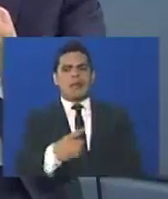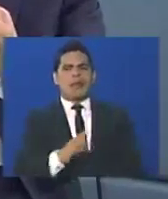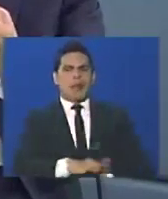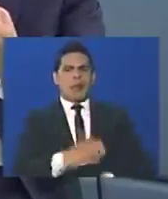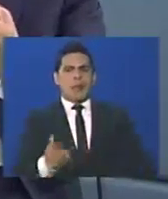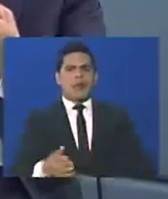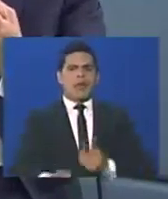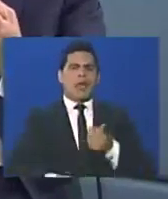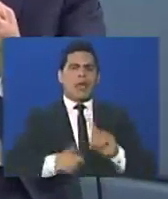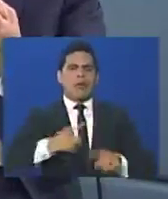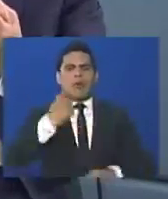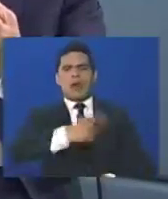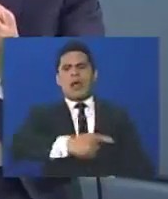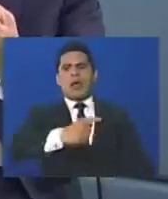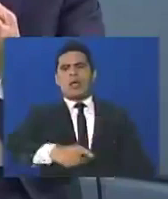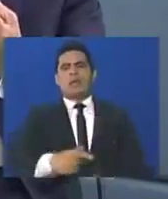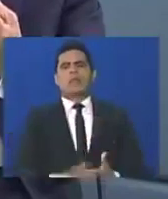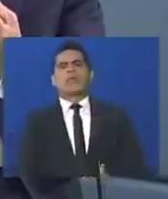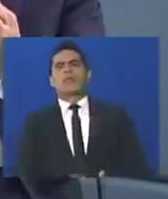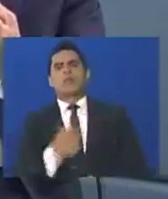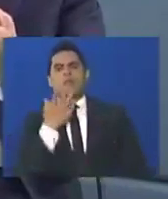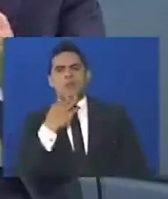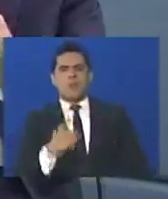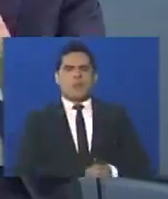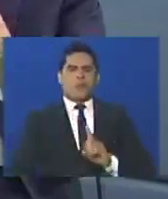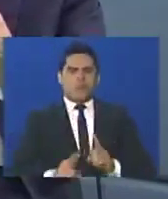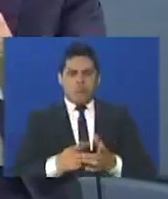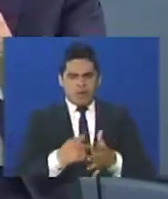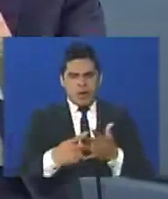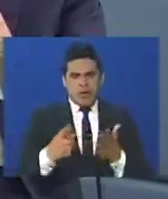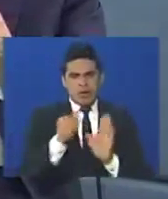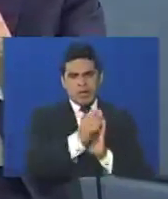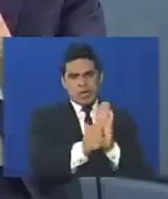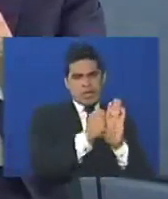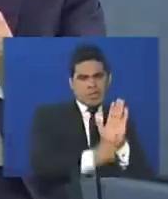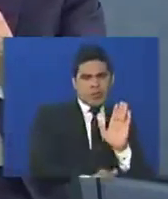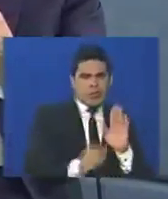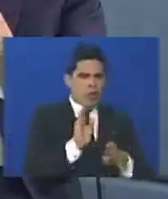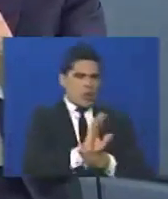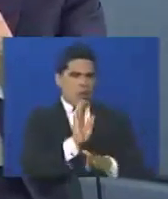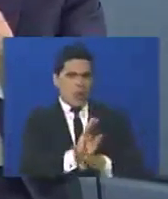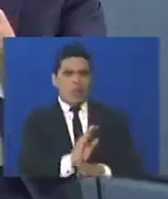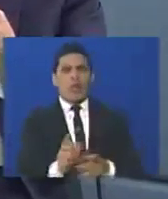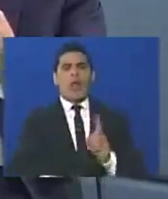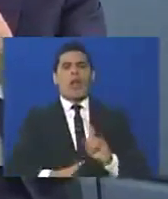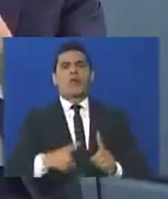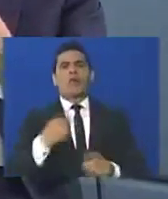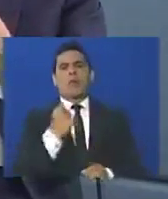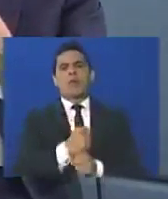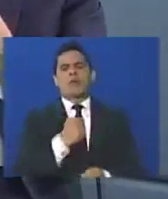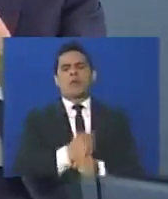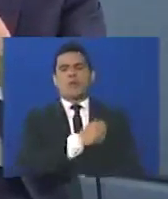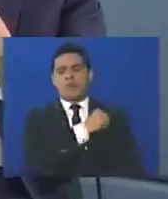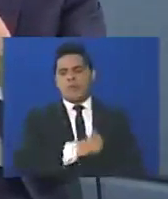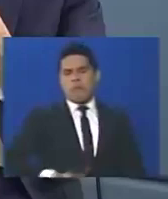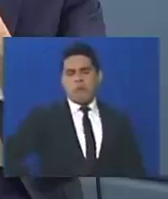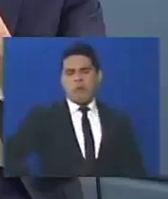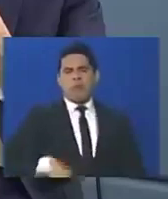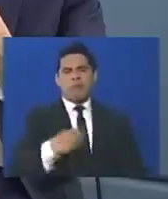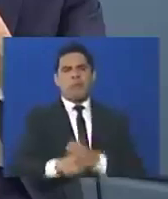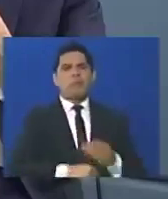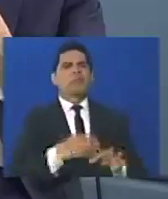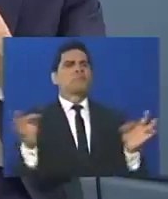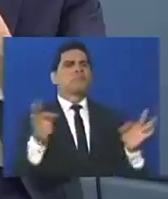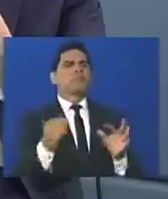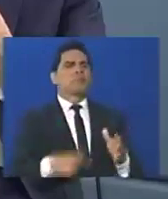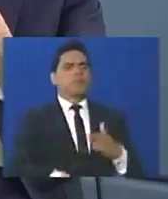porque hay gente, pues que, como la ley del trabajo, tiene artículos que le protegen, y que crean inamovilidad, pues hay gente que hace